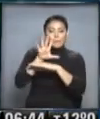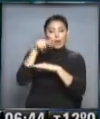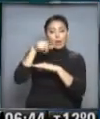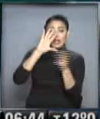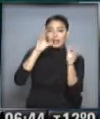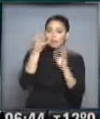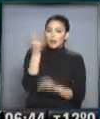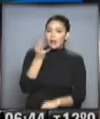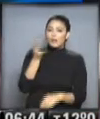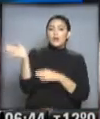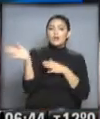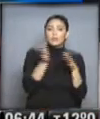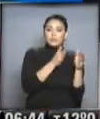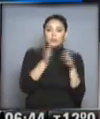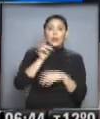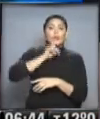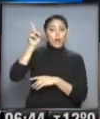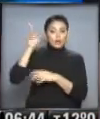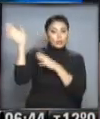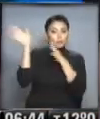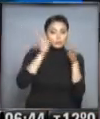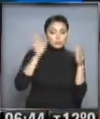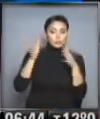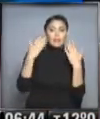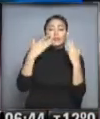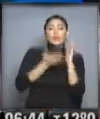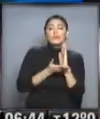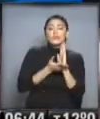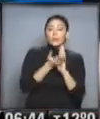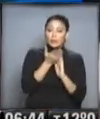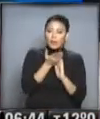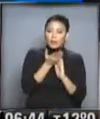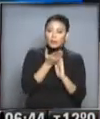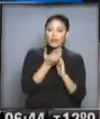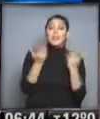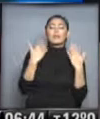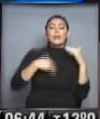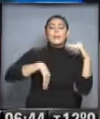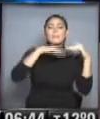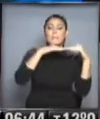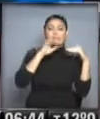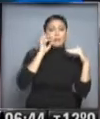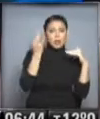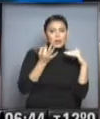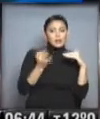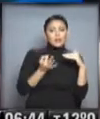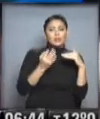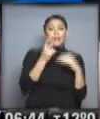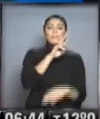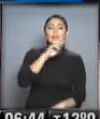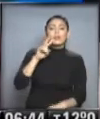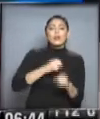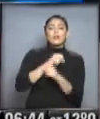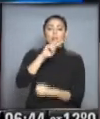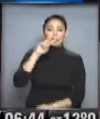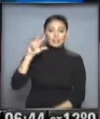el día de hoy. viento seguirá soplando del sector norte, ascenso de las temperaturas. Allí los valores de temperatura máxima serán muy agradables, 22 a